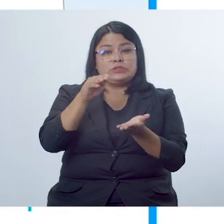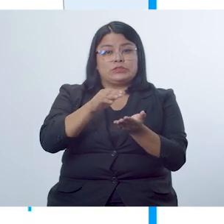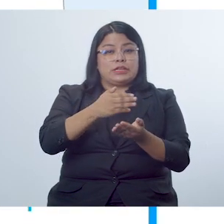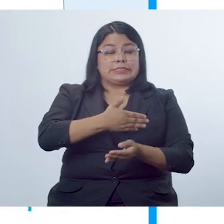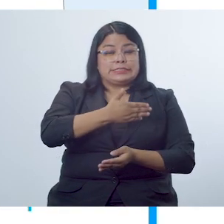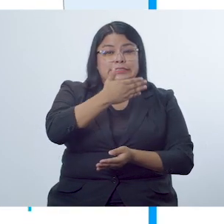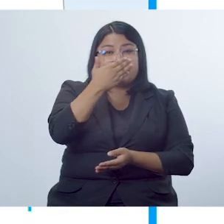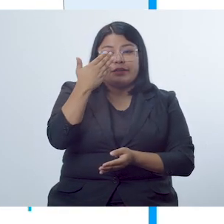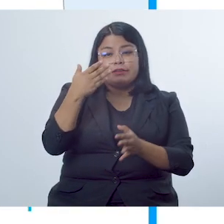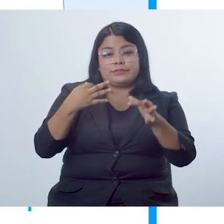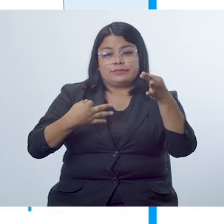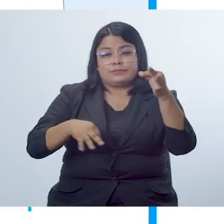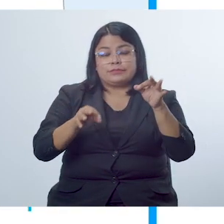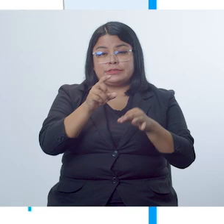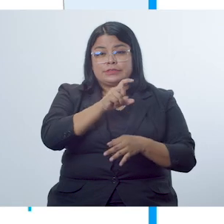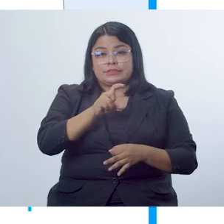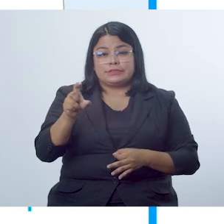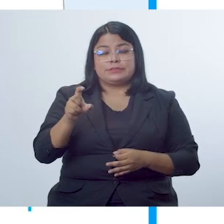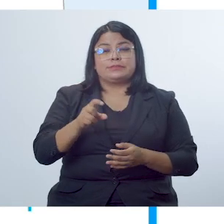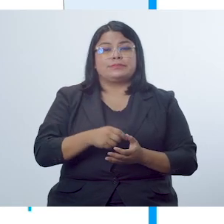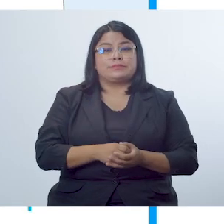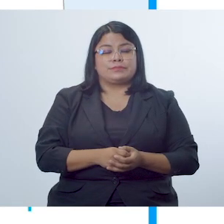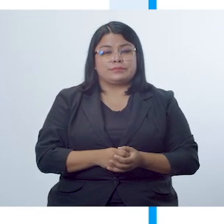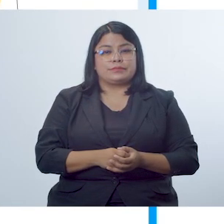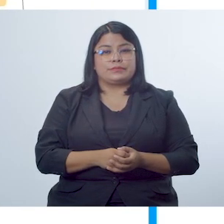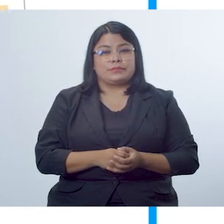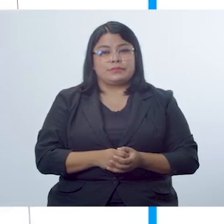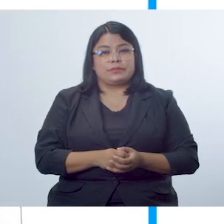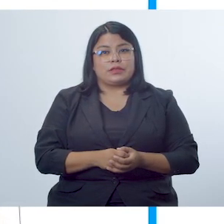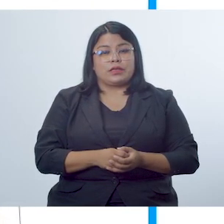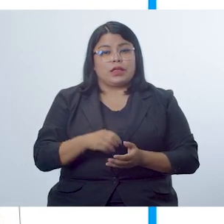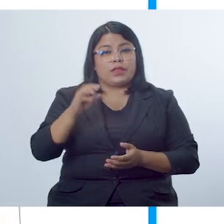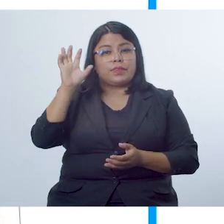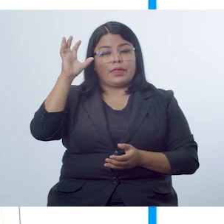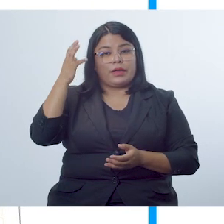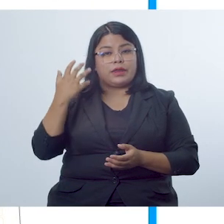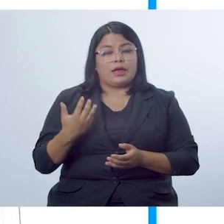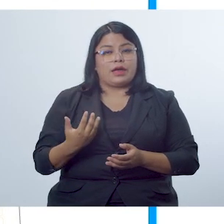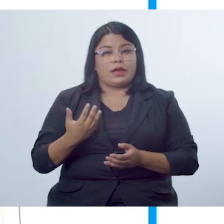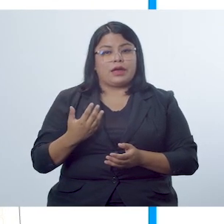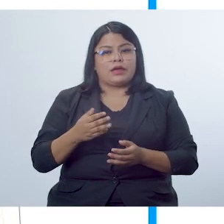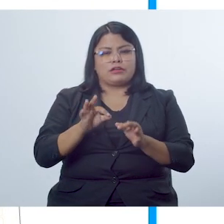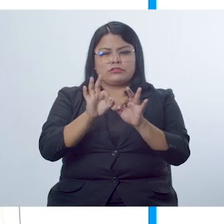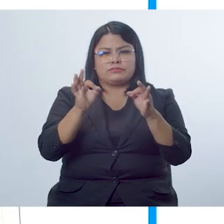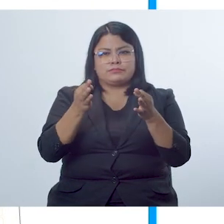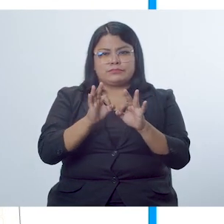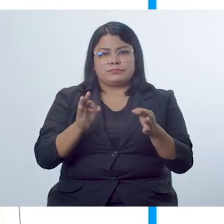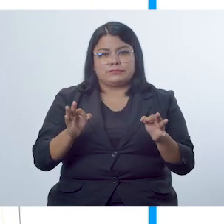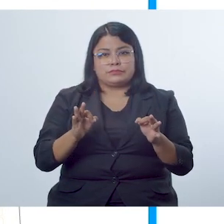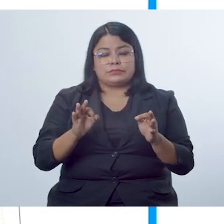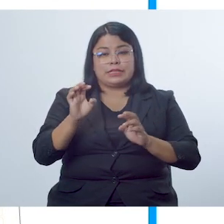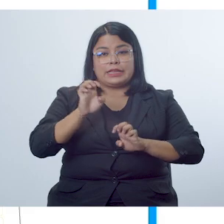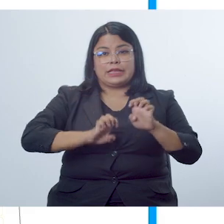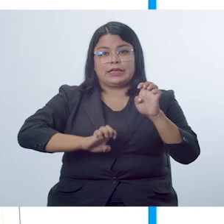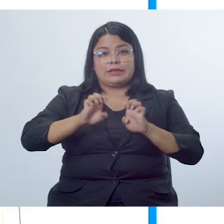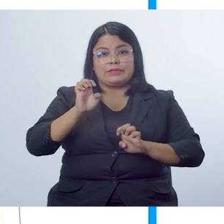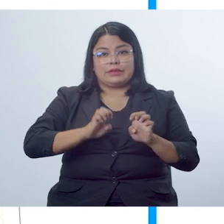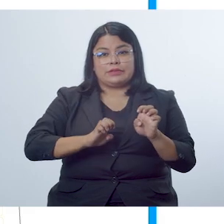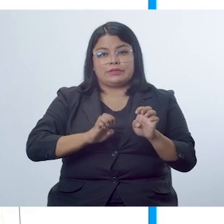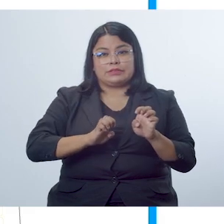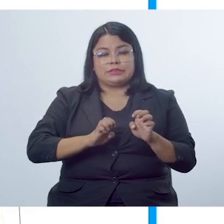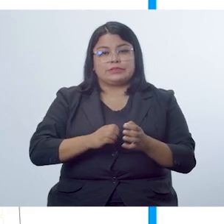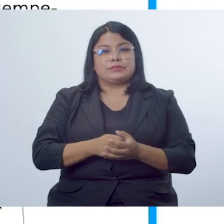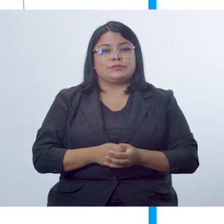celeste para los momentos de la semana y secciones especiales, en naranja, la producción textual, la evaluación y